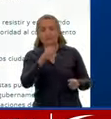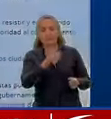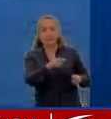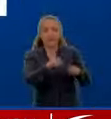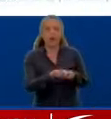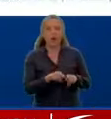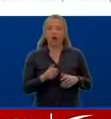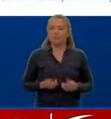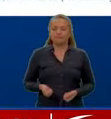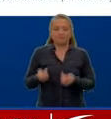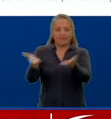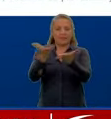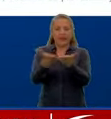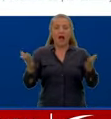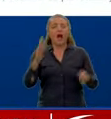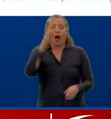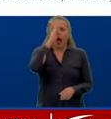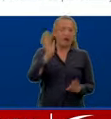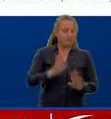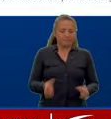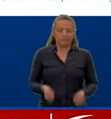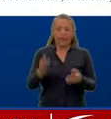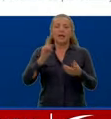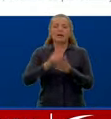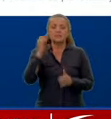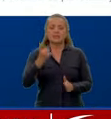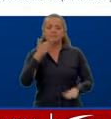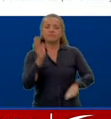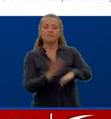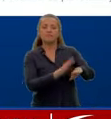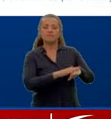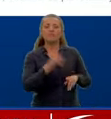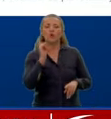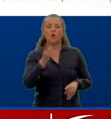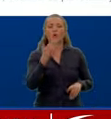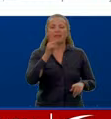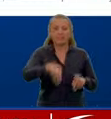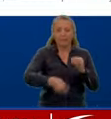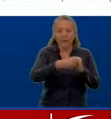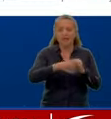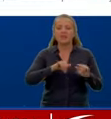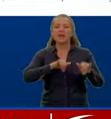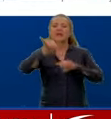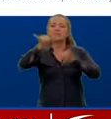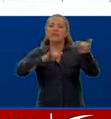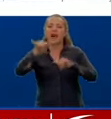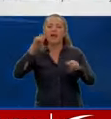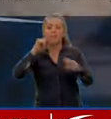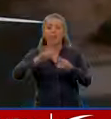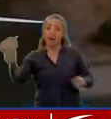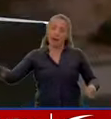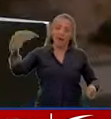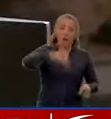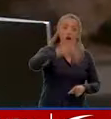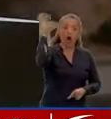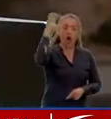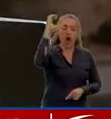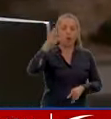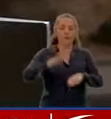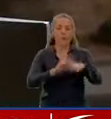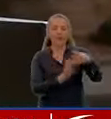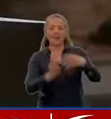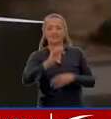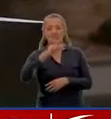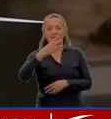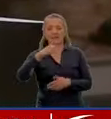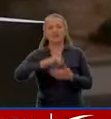objetos de valor sin dudarlo y emite así una advertencia de viaje también de nivel 3 para Colombia y recomienda a los